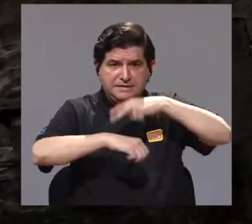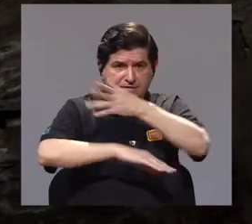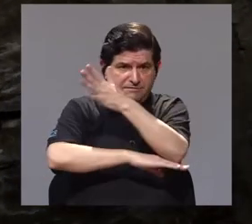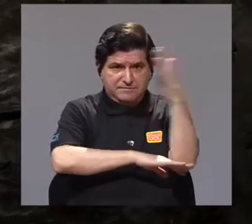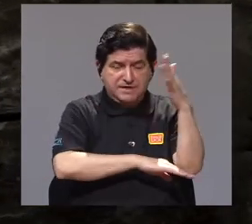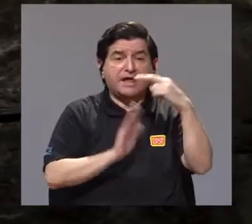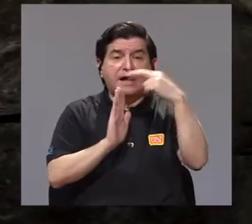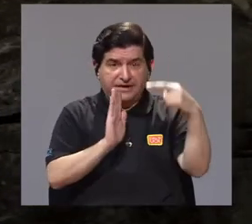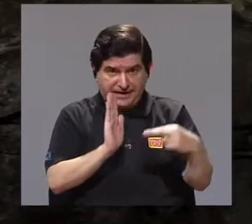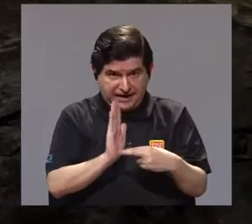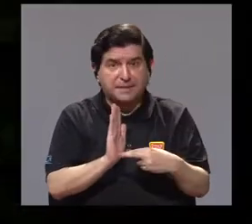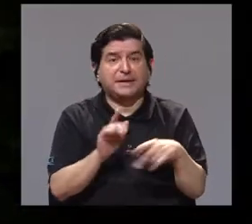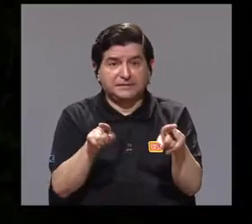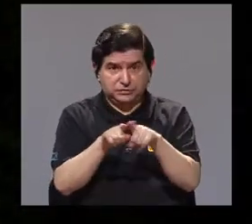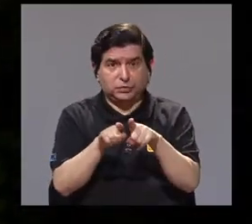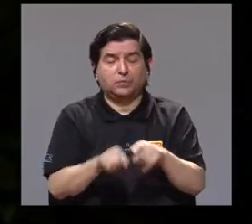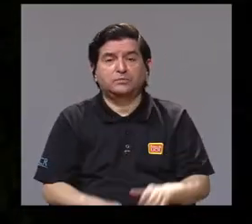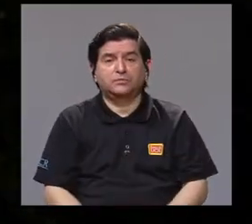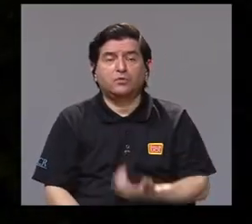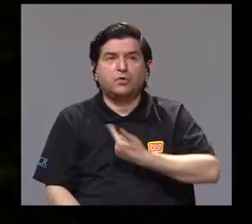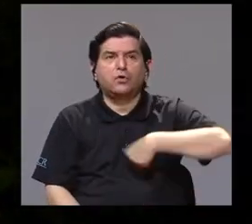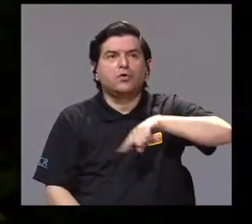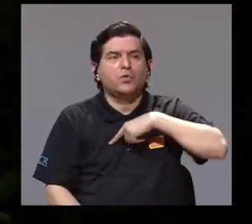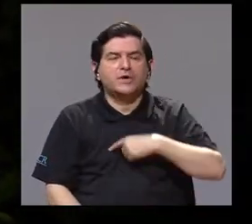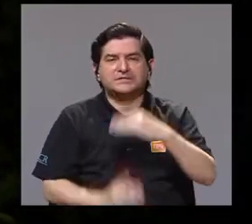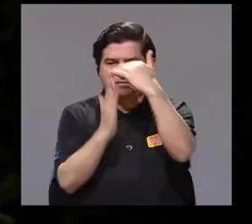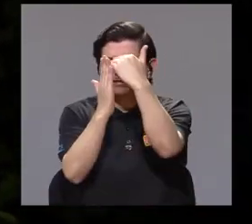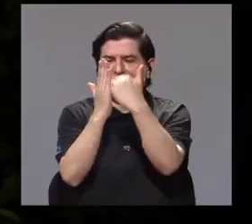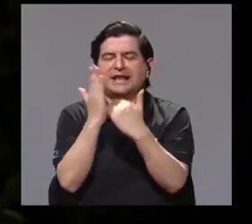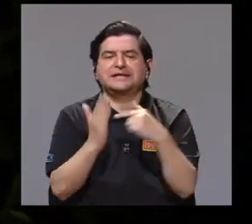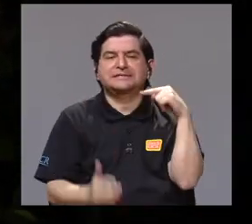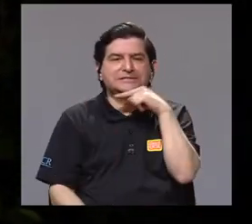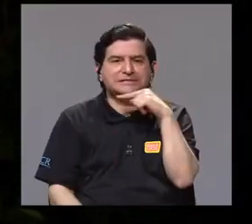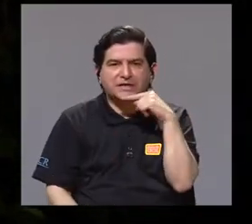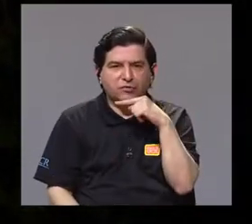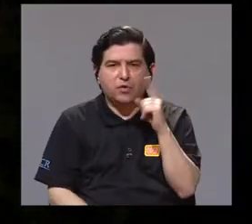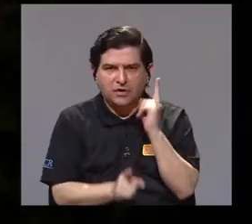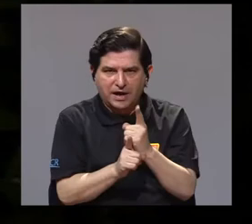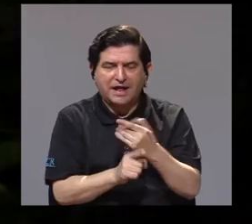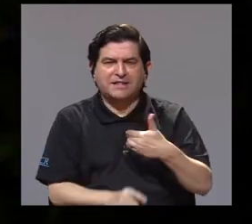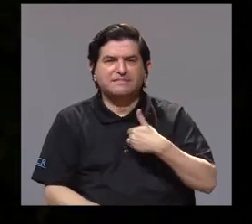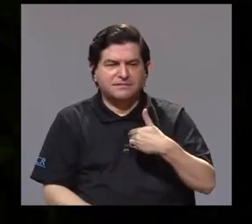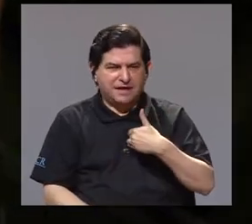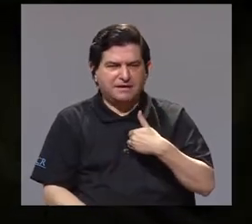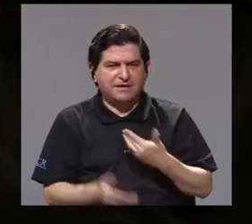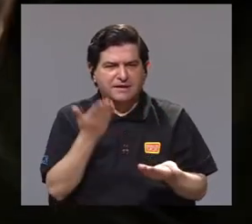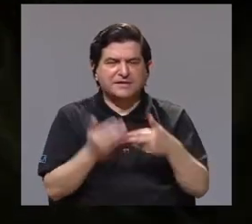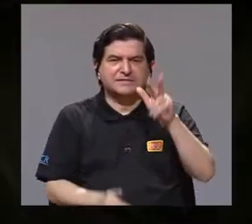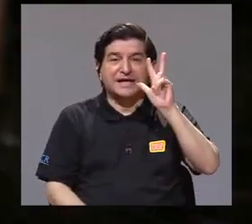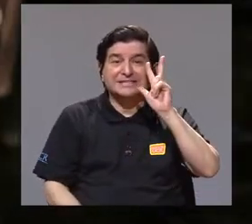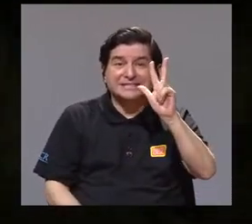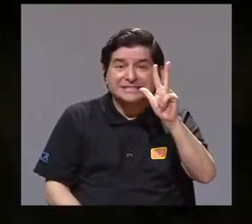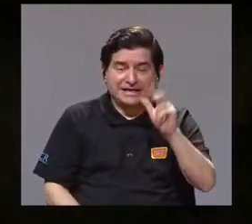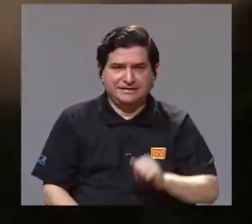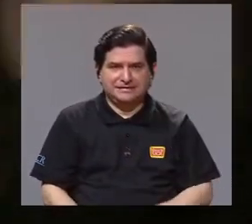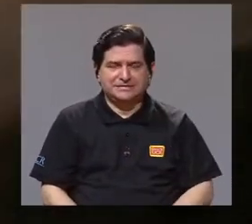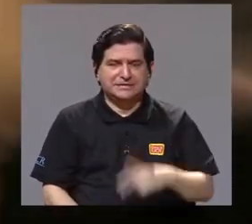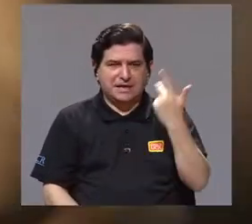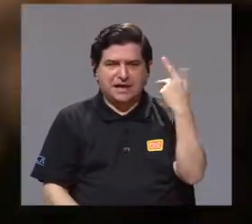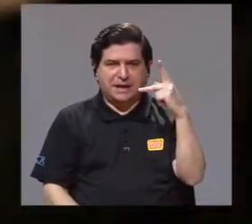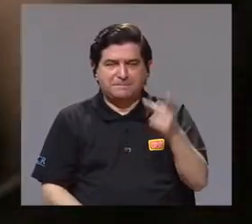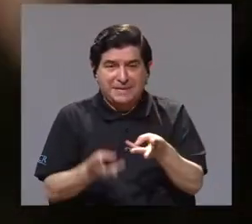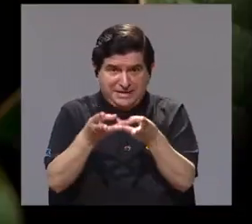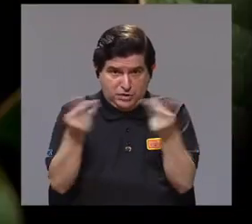ley de vida silvestre, en el reglamento de vida silvestre, que es nuestra, digamos, nuestra lista roja correcta, tenemos, si no me equivoco, tres